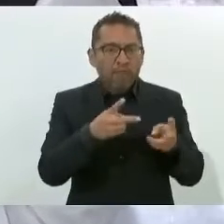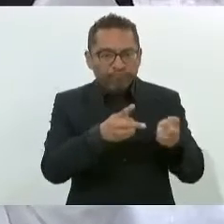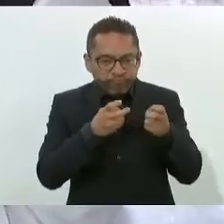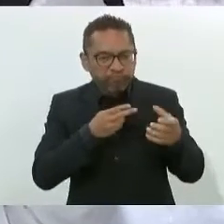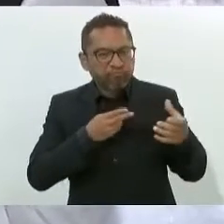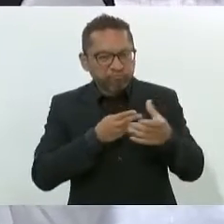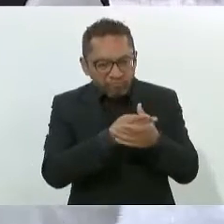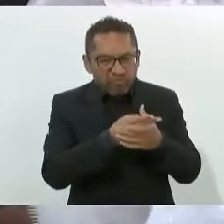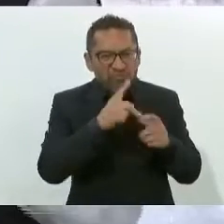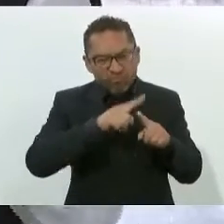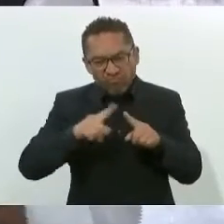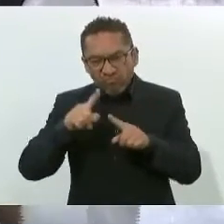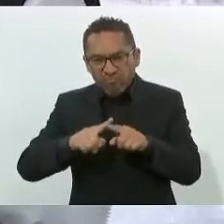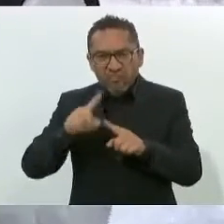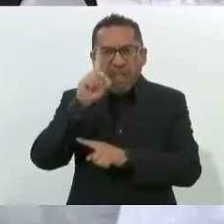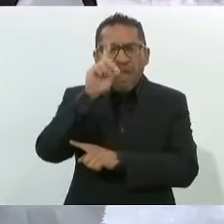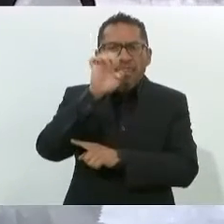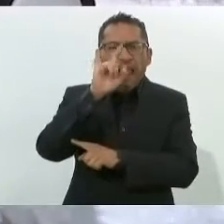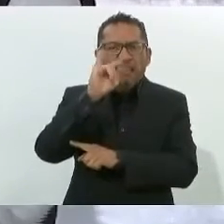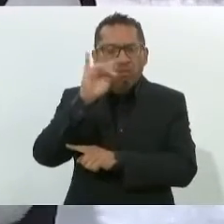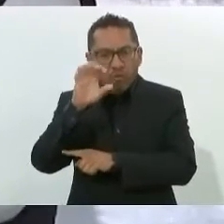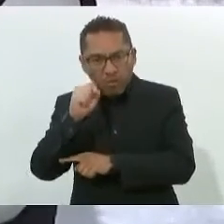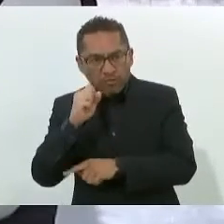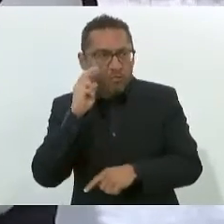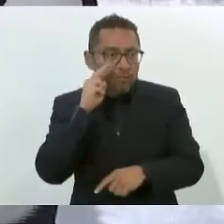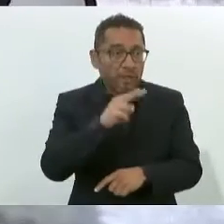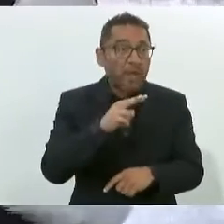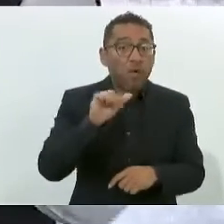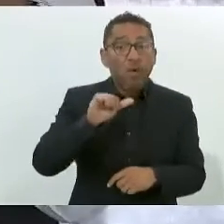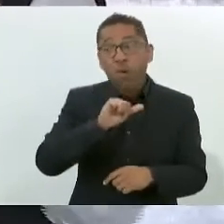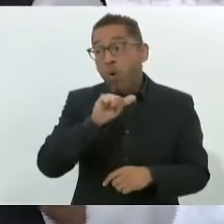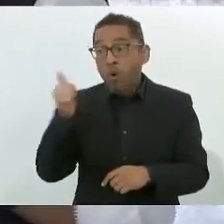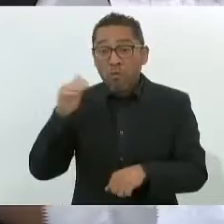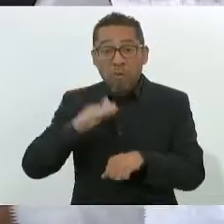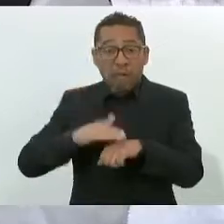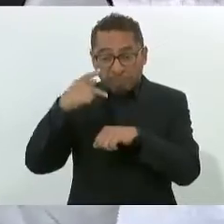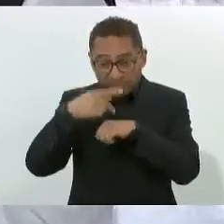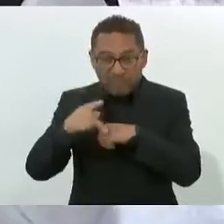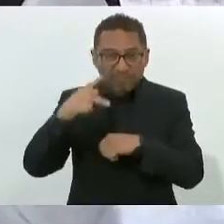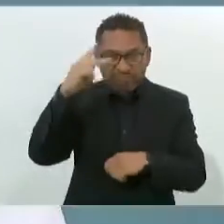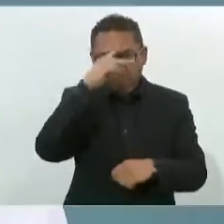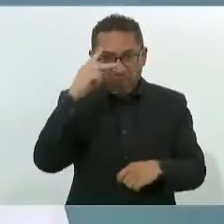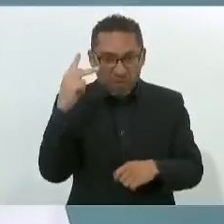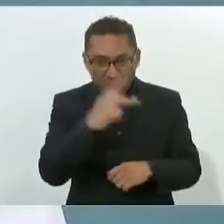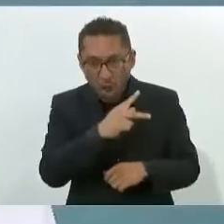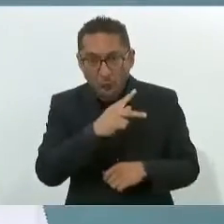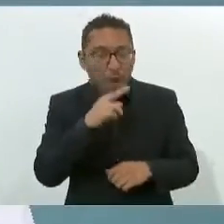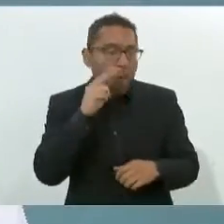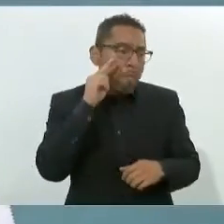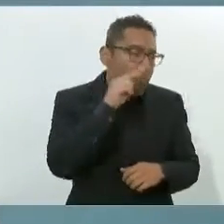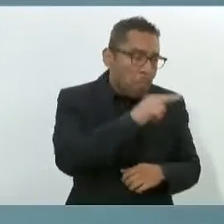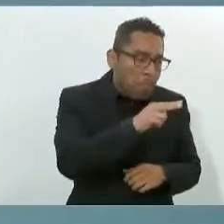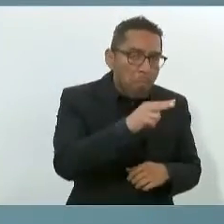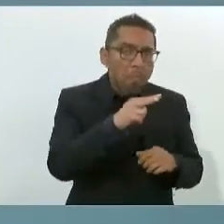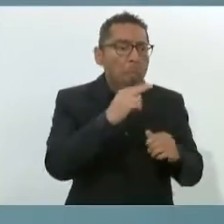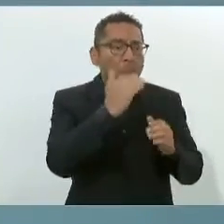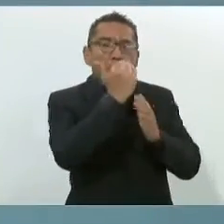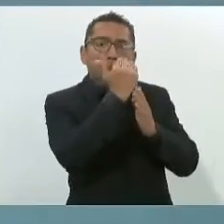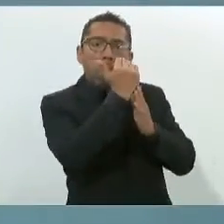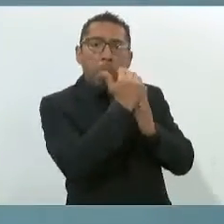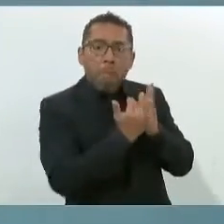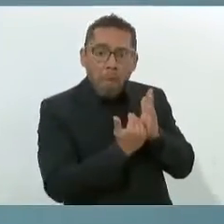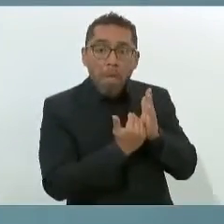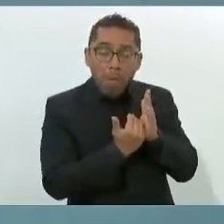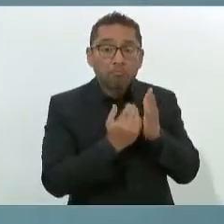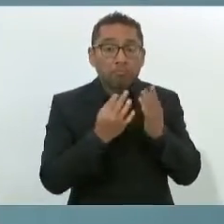en prácticamente todos los delitos de alto impacto, tuvimos una disminución muy significativa, de alrededor de